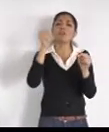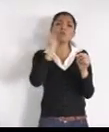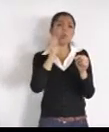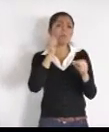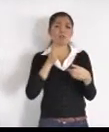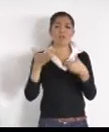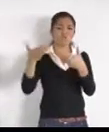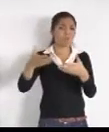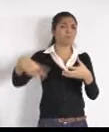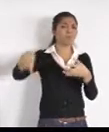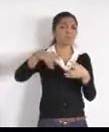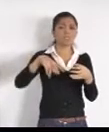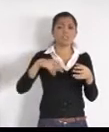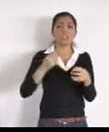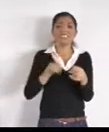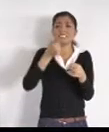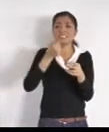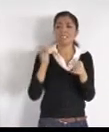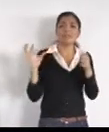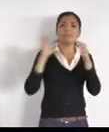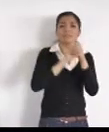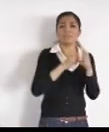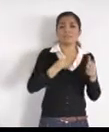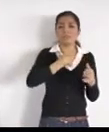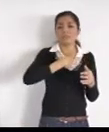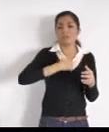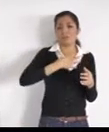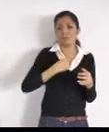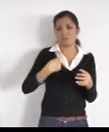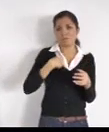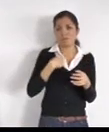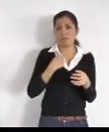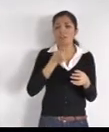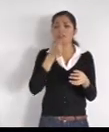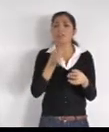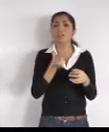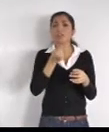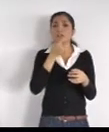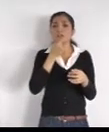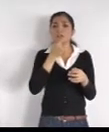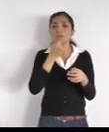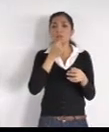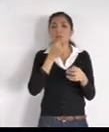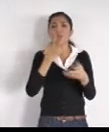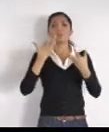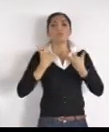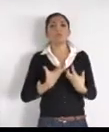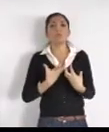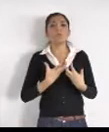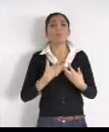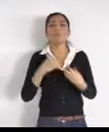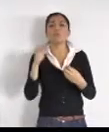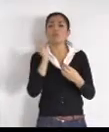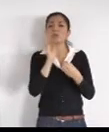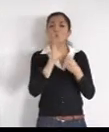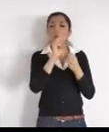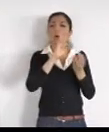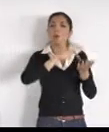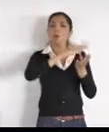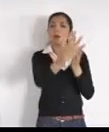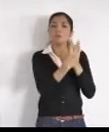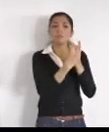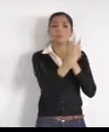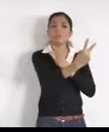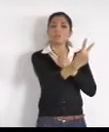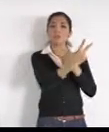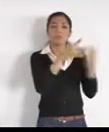el niño llegó blanco, al depa, si no es por un vecino, que le aventó piedras, no sé qué hubiera pasado, la policía tampoco, ni sus luces, creo que no